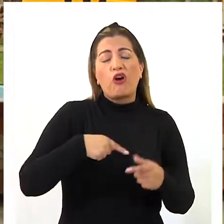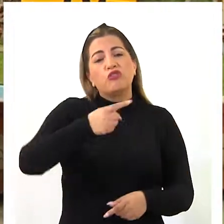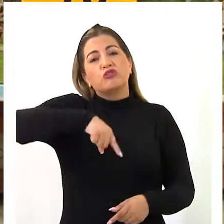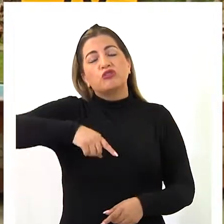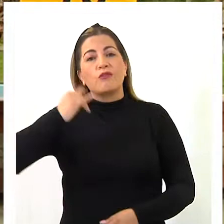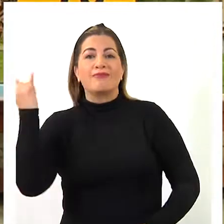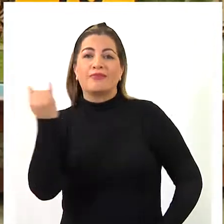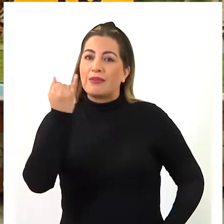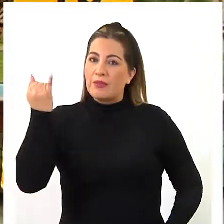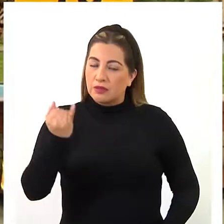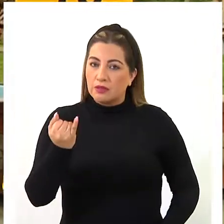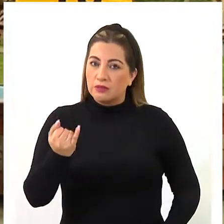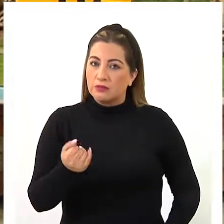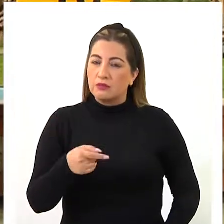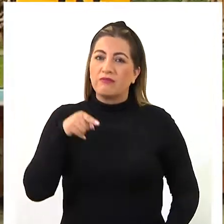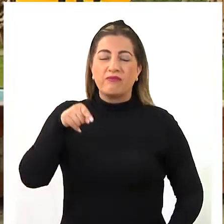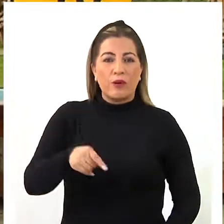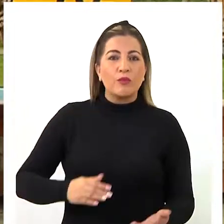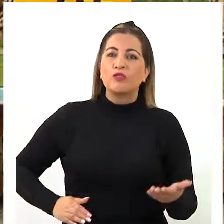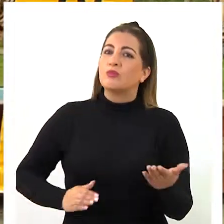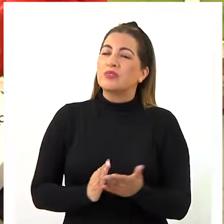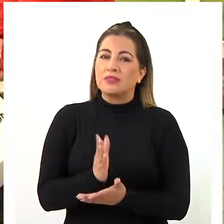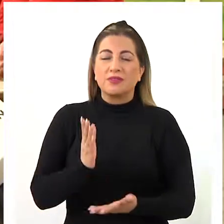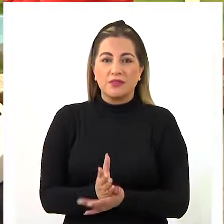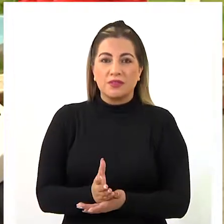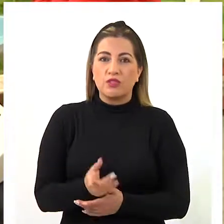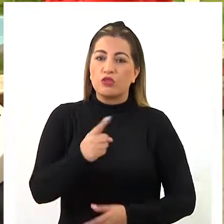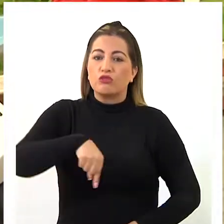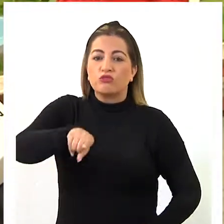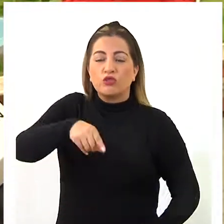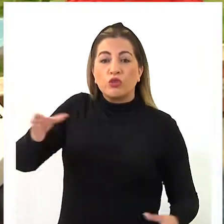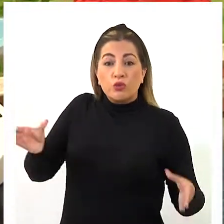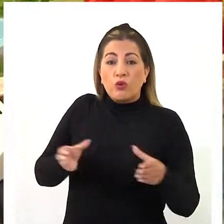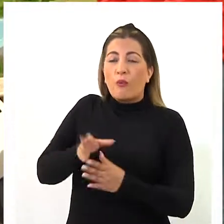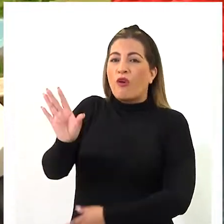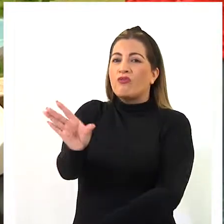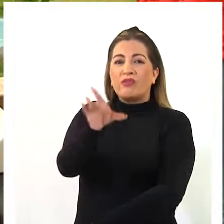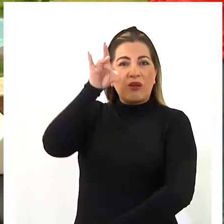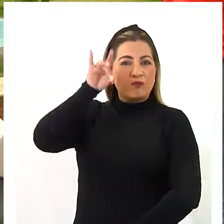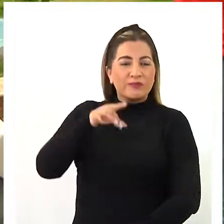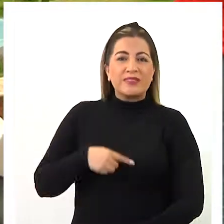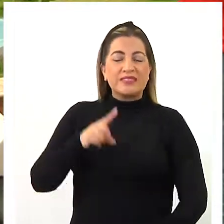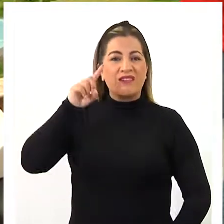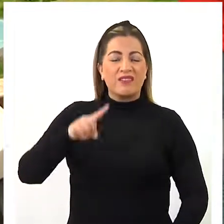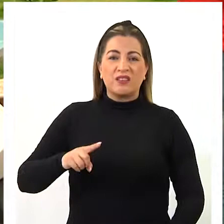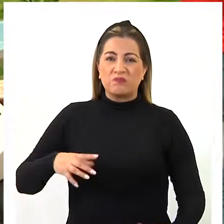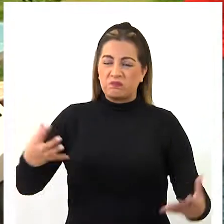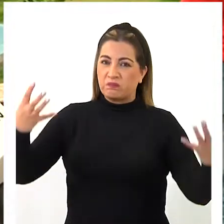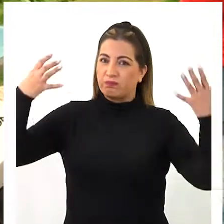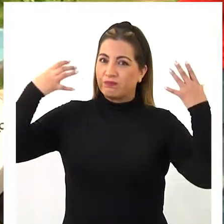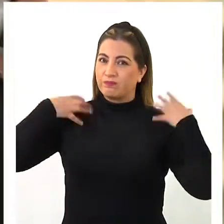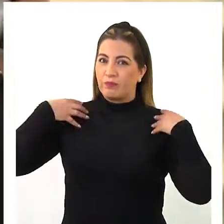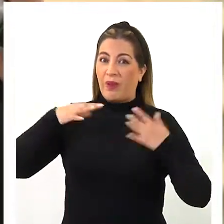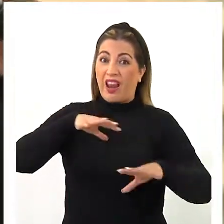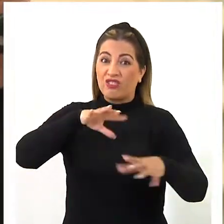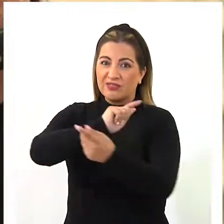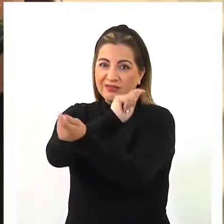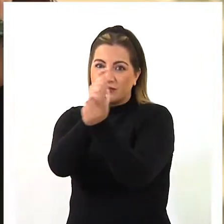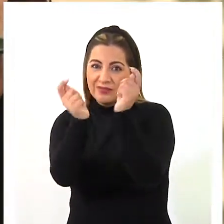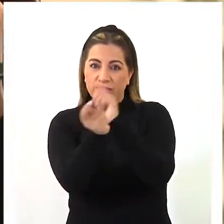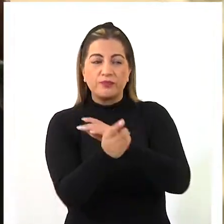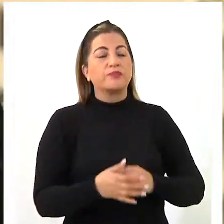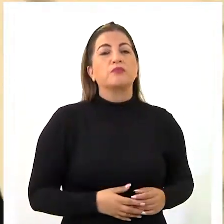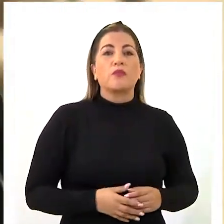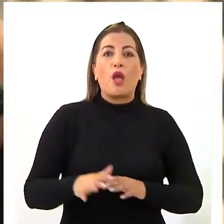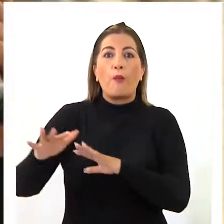independientes, pero vamos a entrar en el juego porque nos hemos dado cuenta que tenemos que tener el poder para cambiar las cosas. El